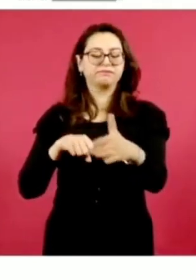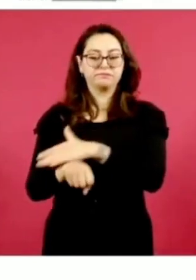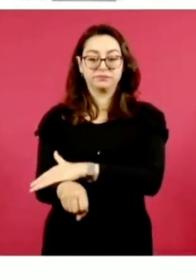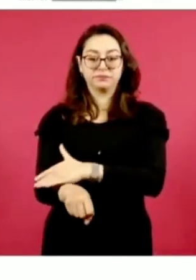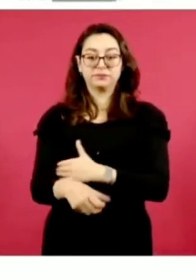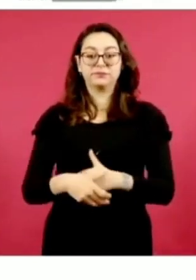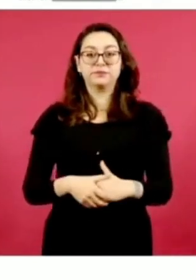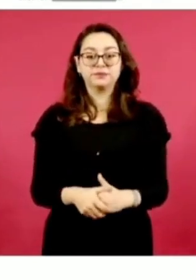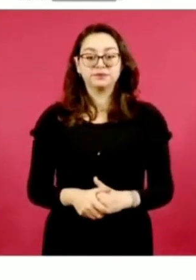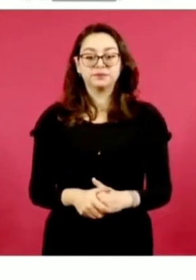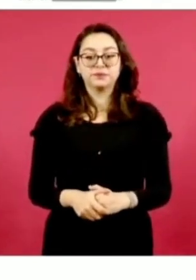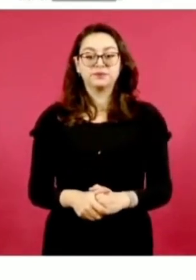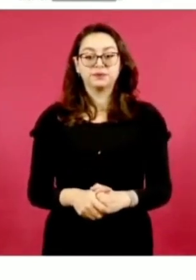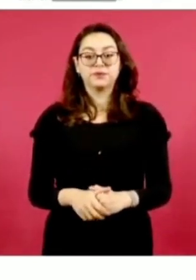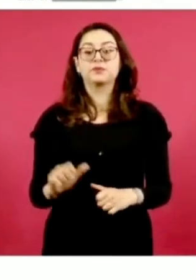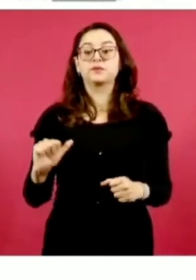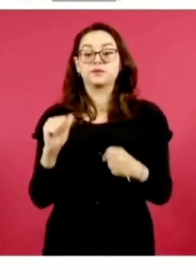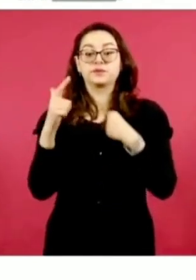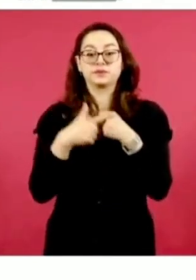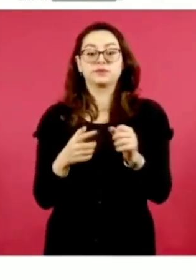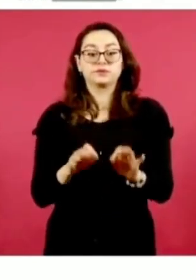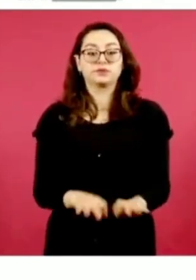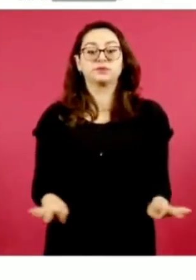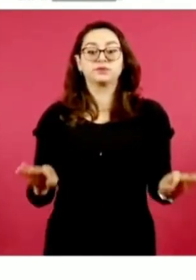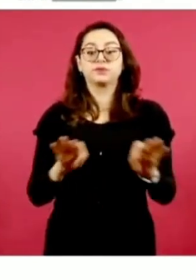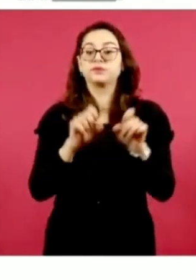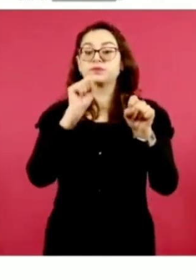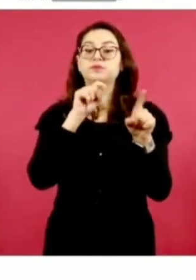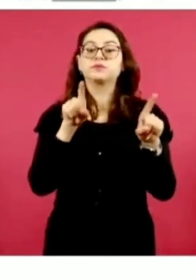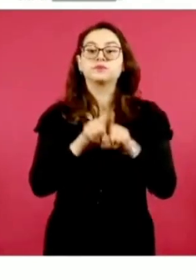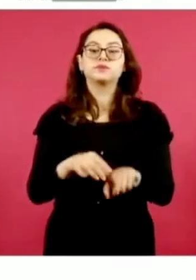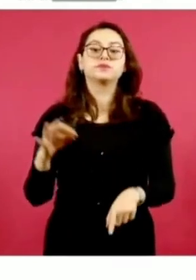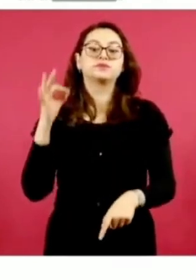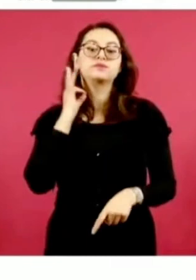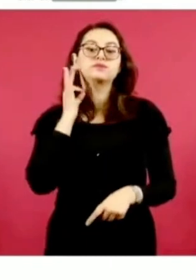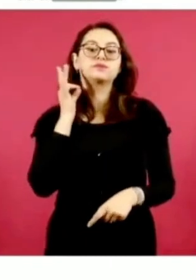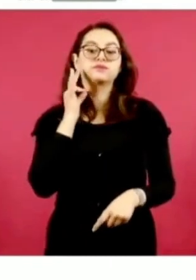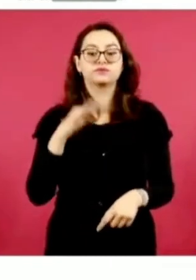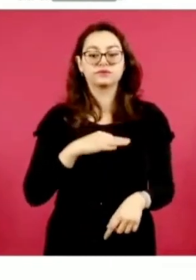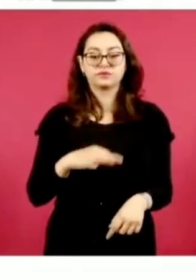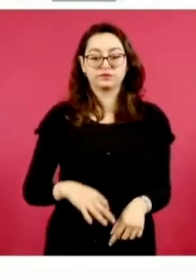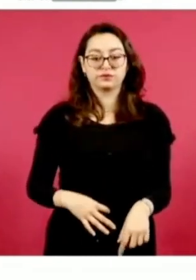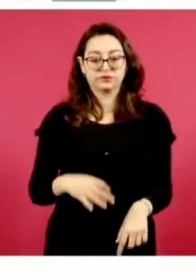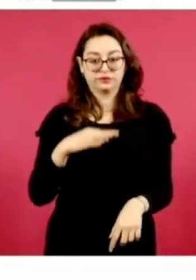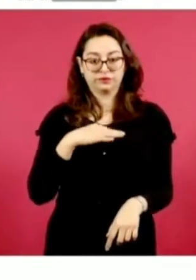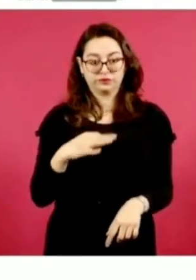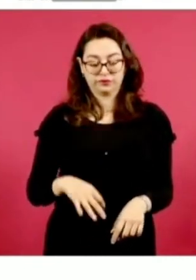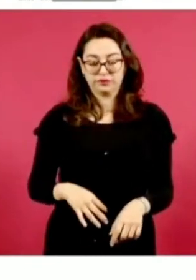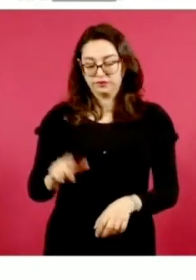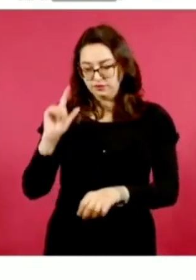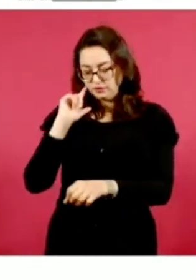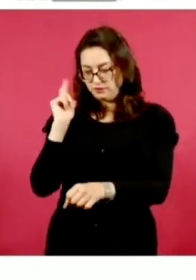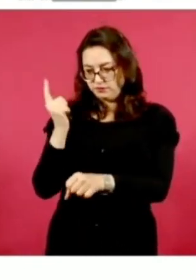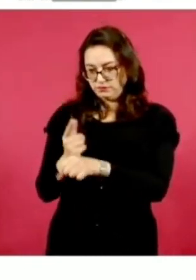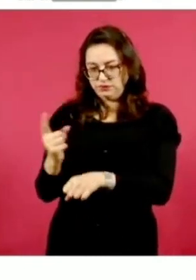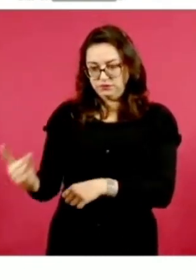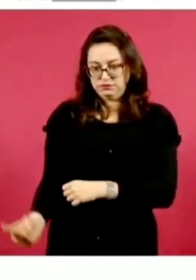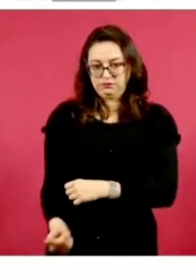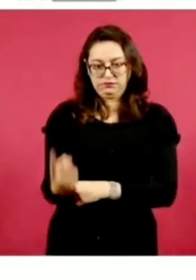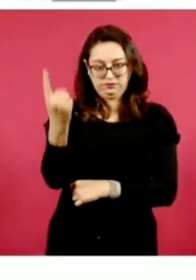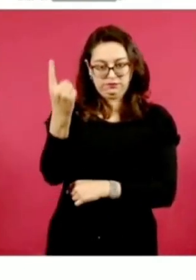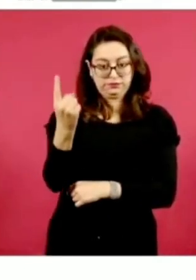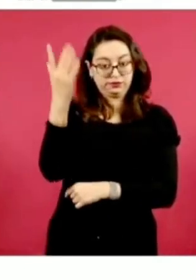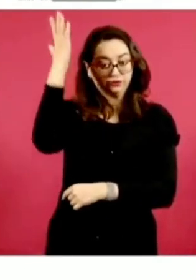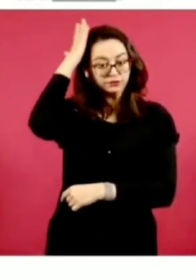Hay un dato aquí, la Fiscalía del Estado de México tiene identificado como líder de esta célula criminal y autor material también de los